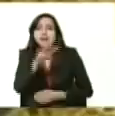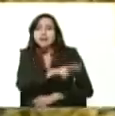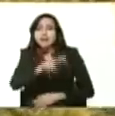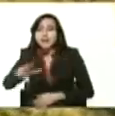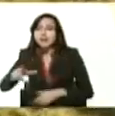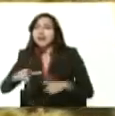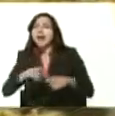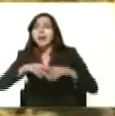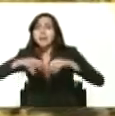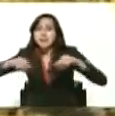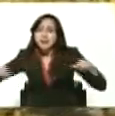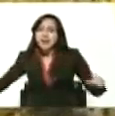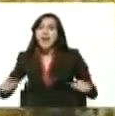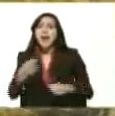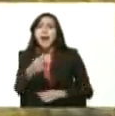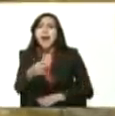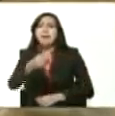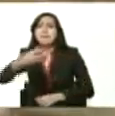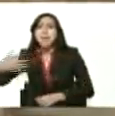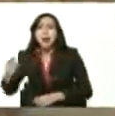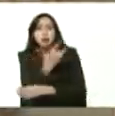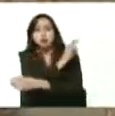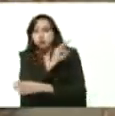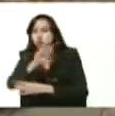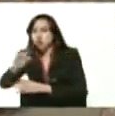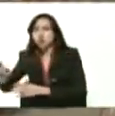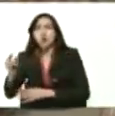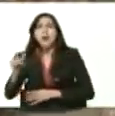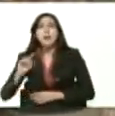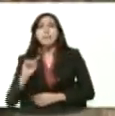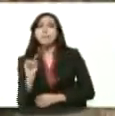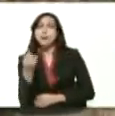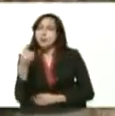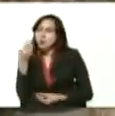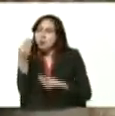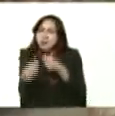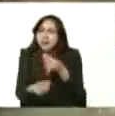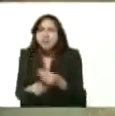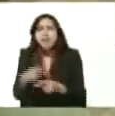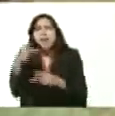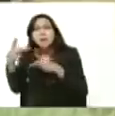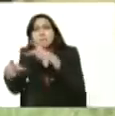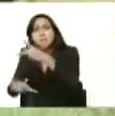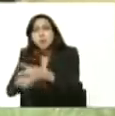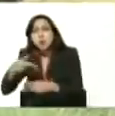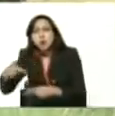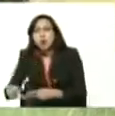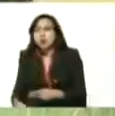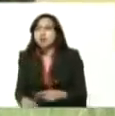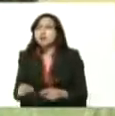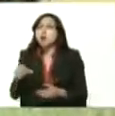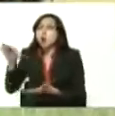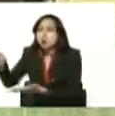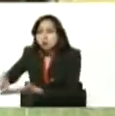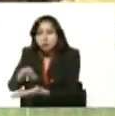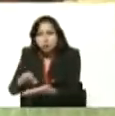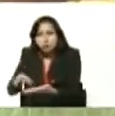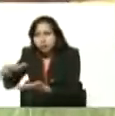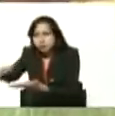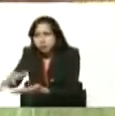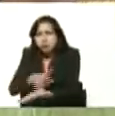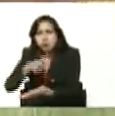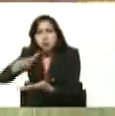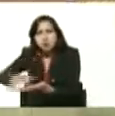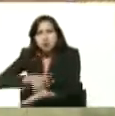hectáreas de arroz y esa producción primaria viene aquí a esta planta desde la siembra del campo se